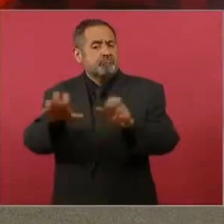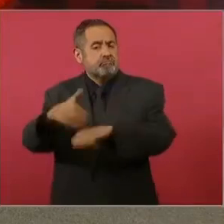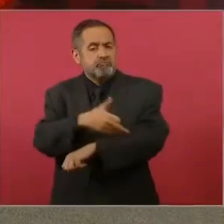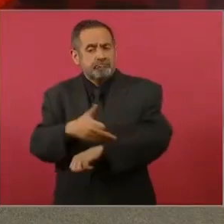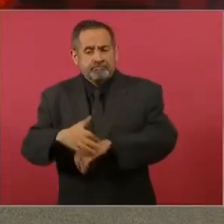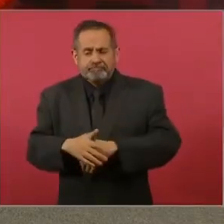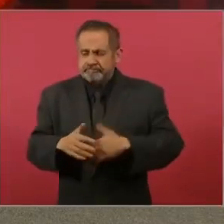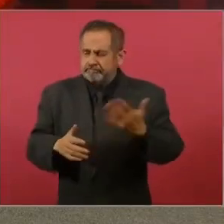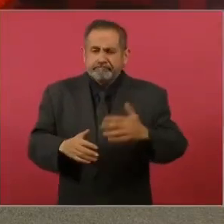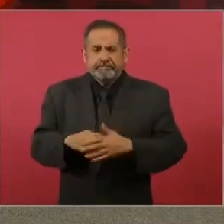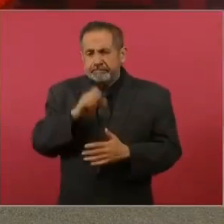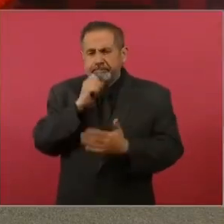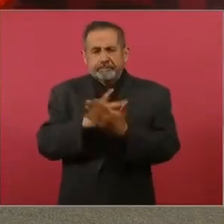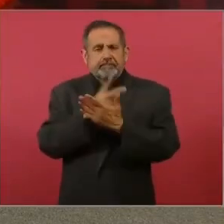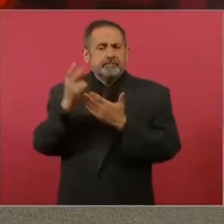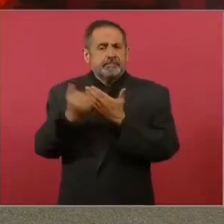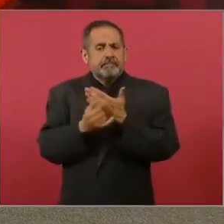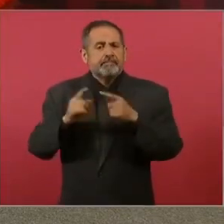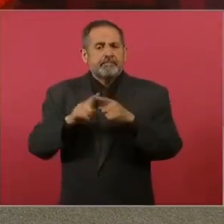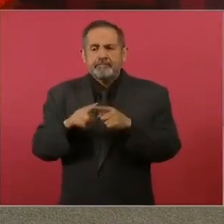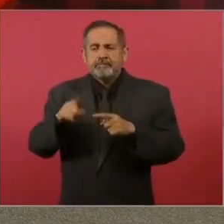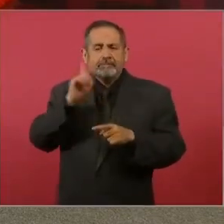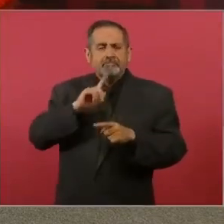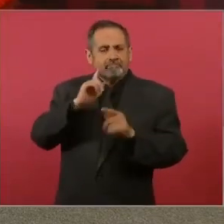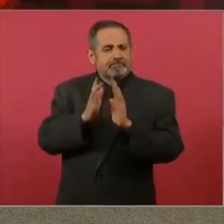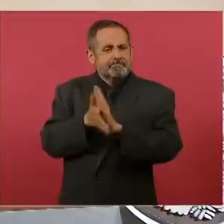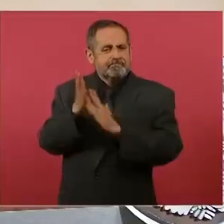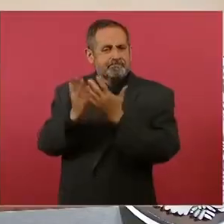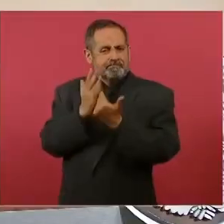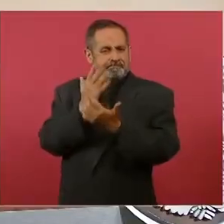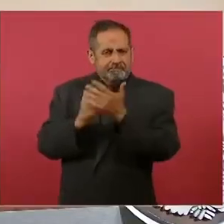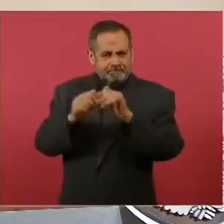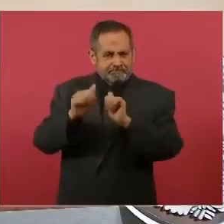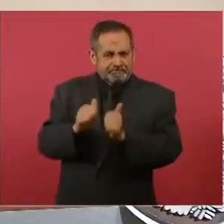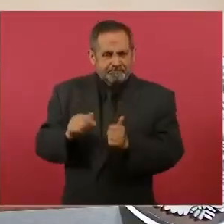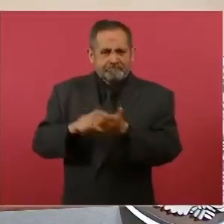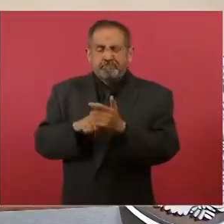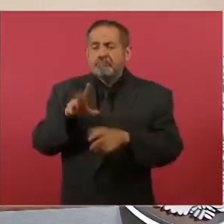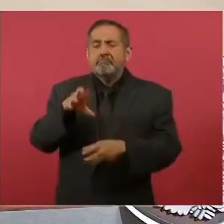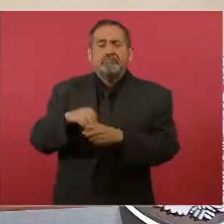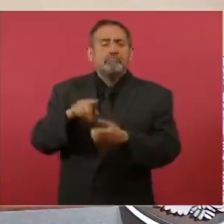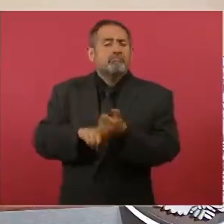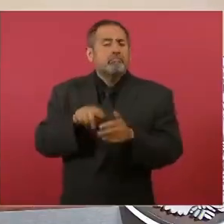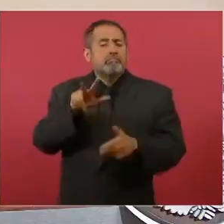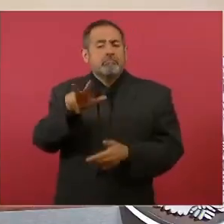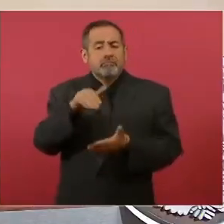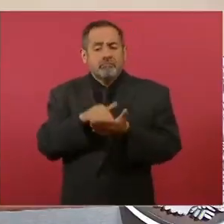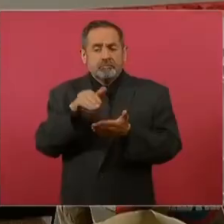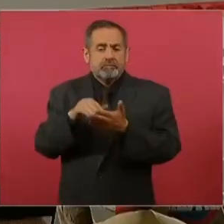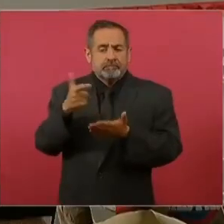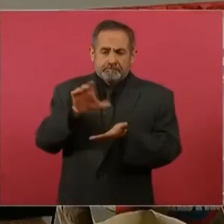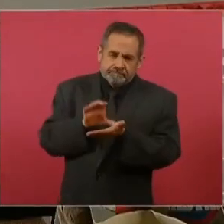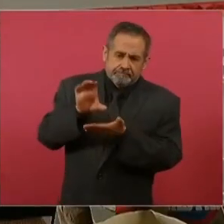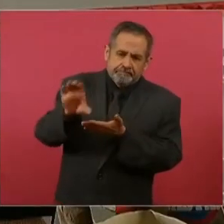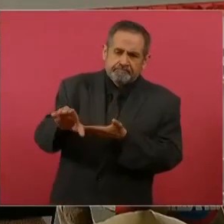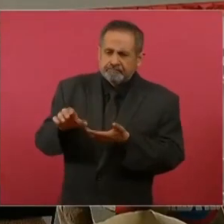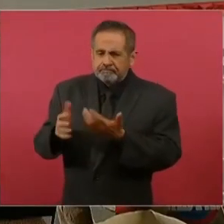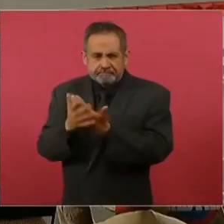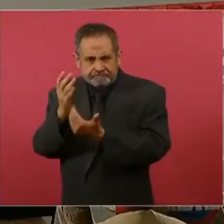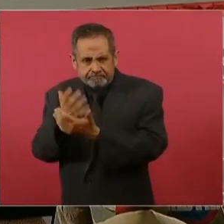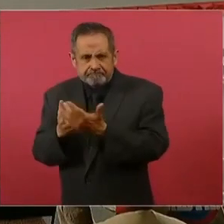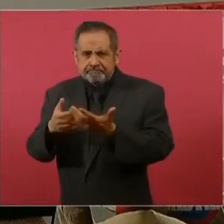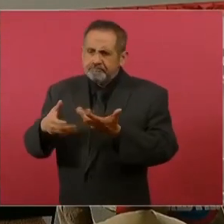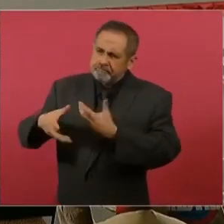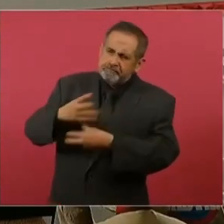Y por supuesto, el programa Artesanas del Bienestar, en donde se invierten más de 18 millones de pesos para producir, para comercializar